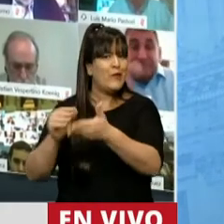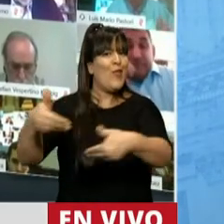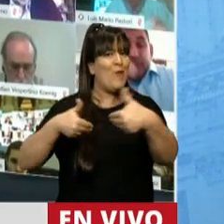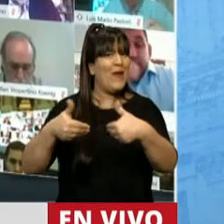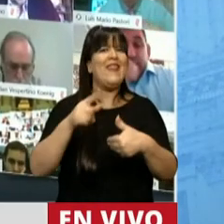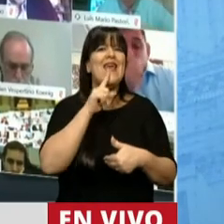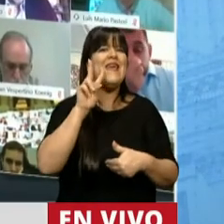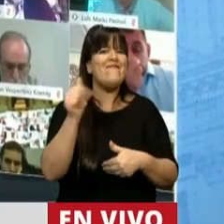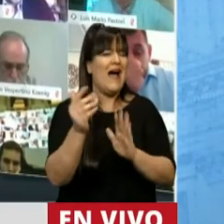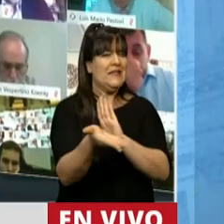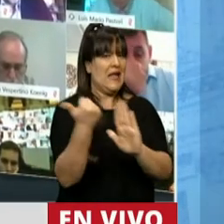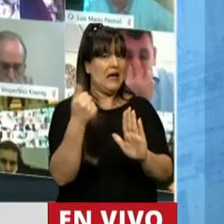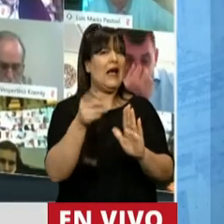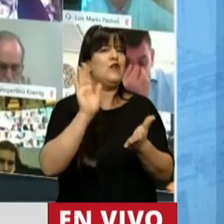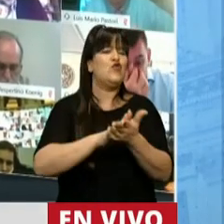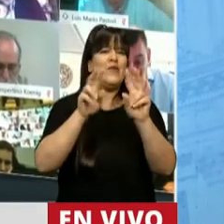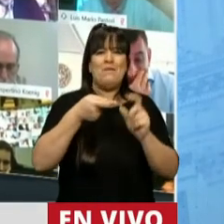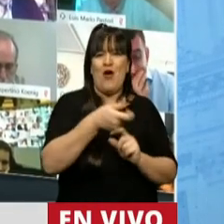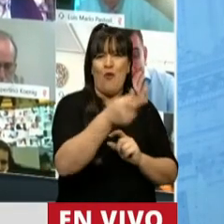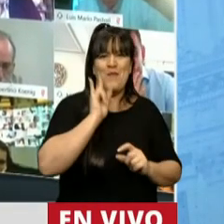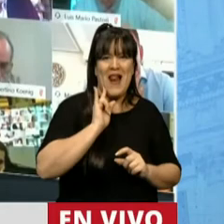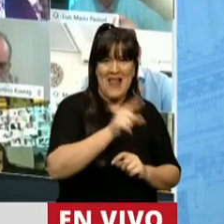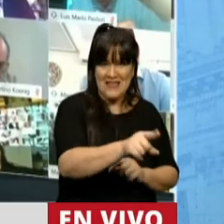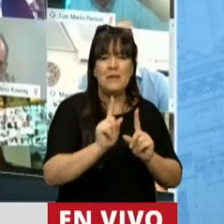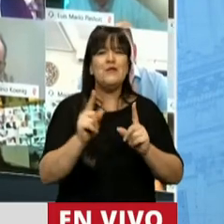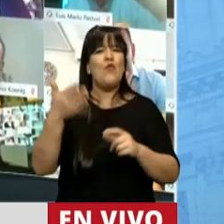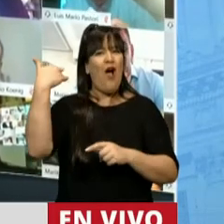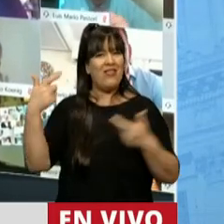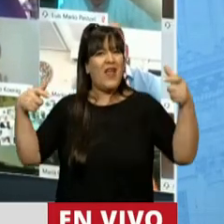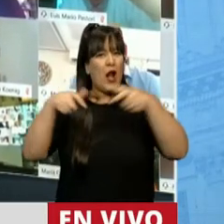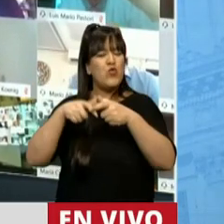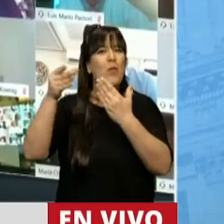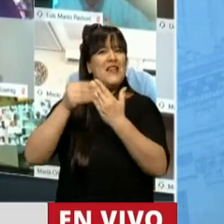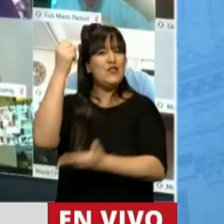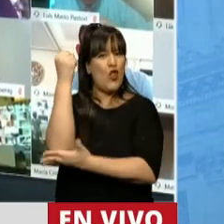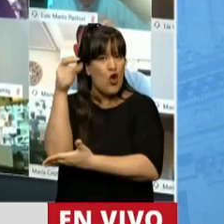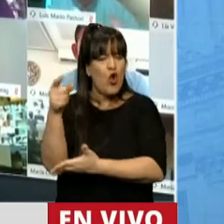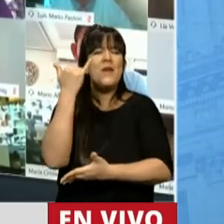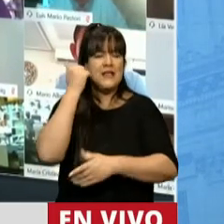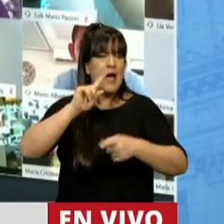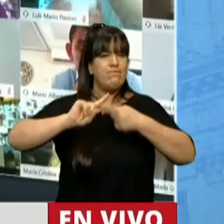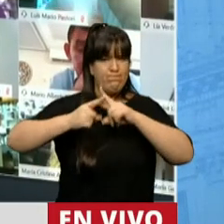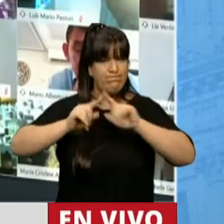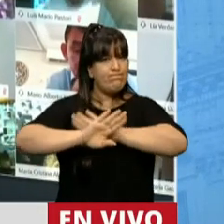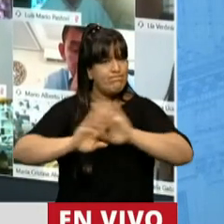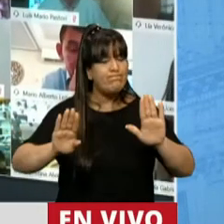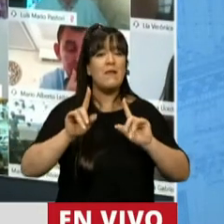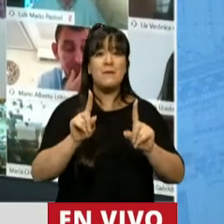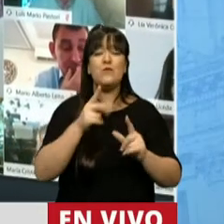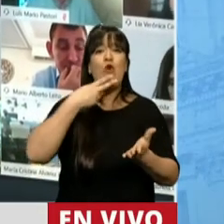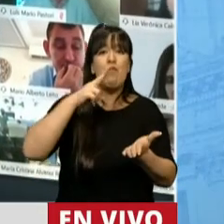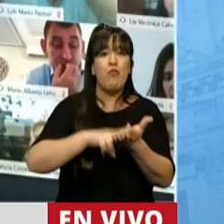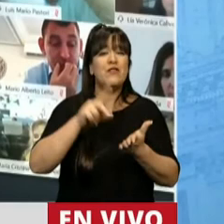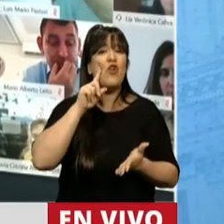legisladoras. Al respecto, en la reunión que mantuvimos con el Ministro de Economía acordamos el retiro de este